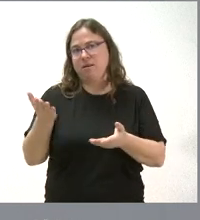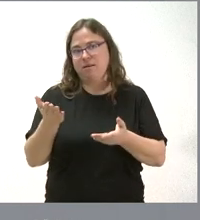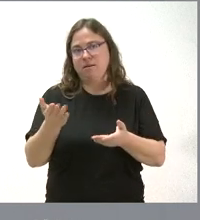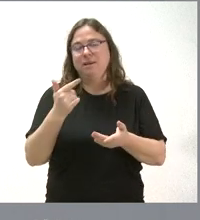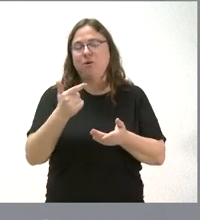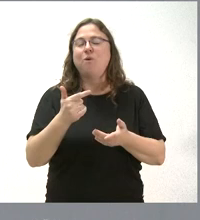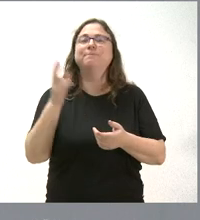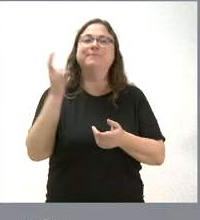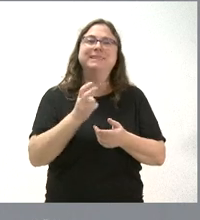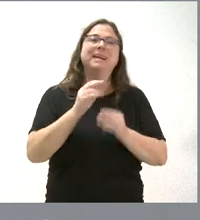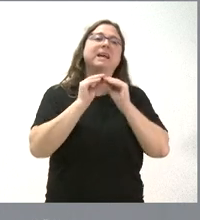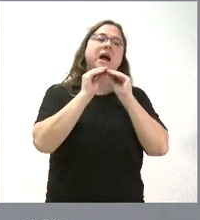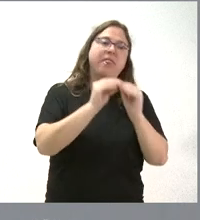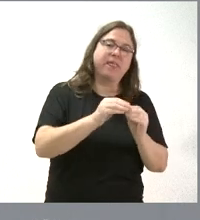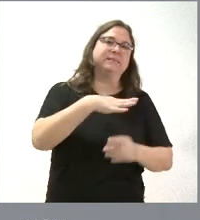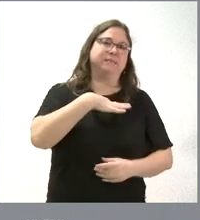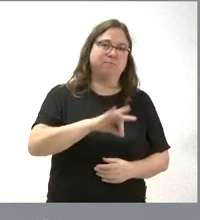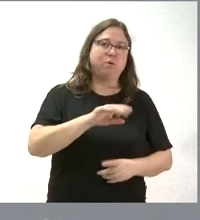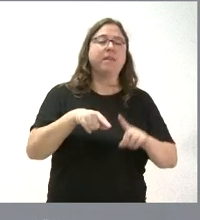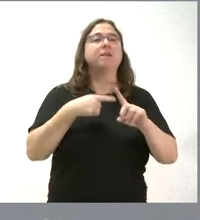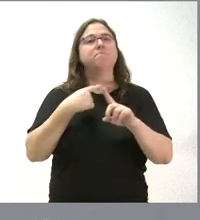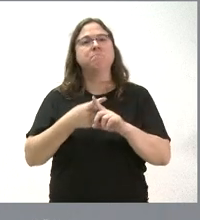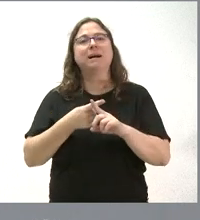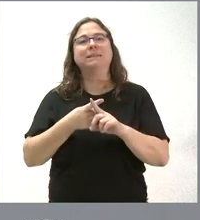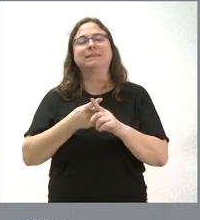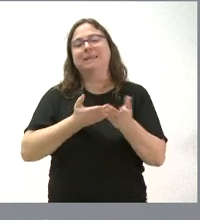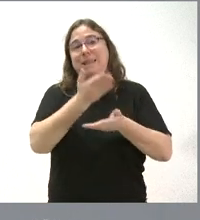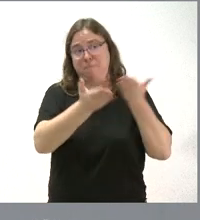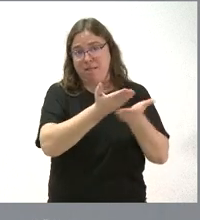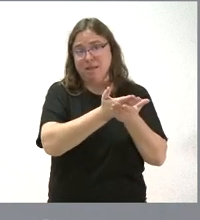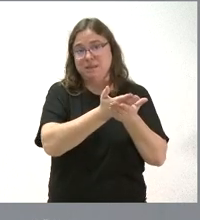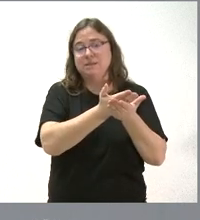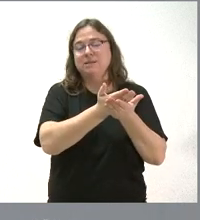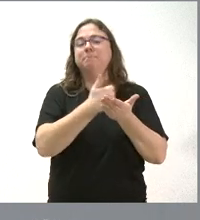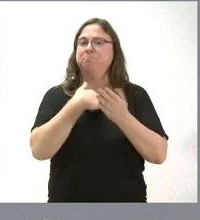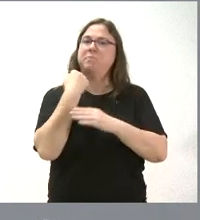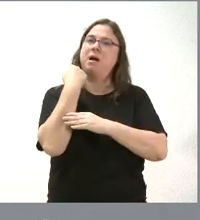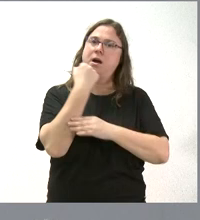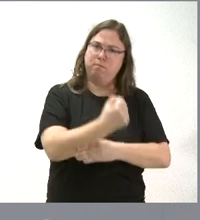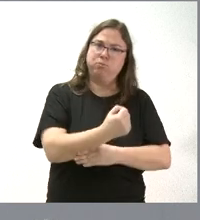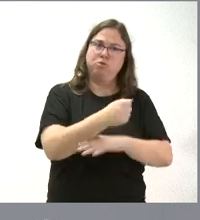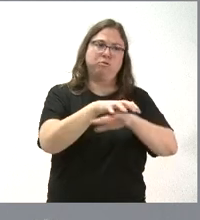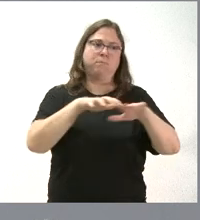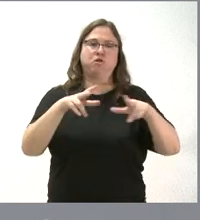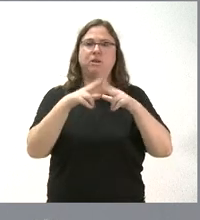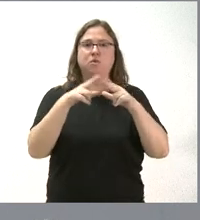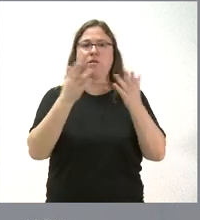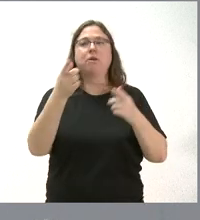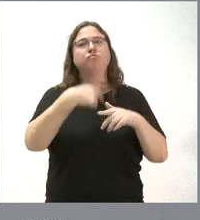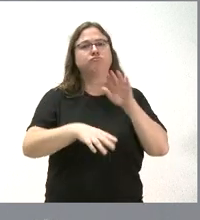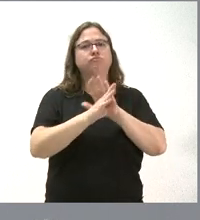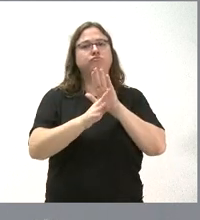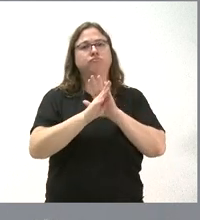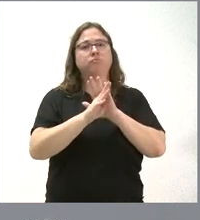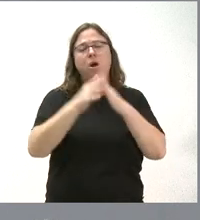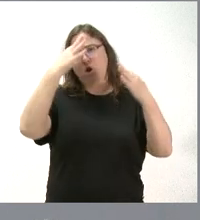demandas realizables y, además, demandas que tienen el apoyo de una gran parte de la sociedad y las seguiremos insistiendo.